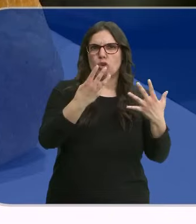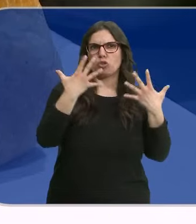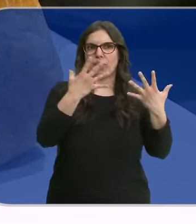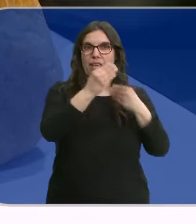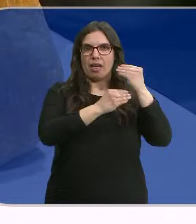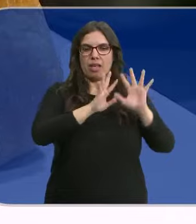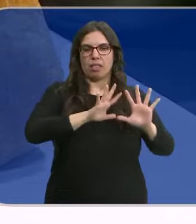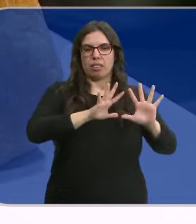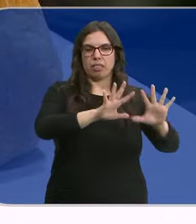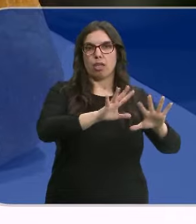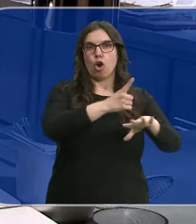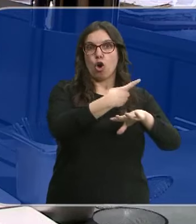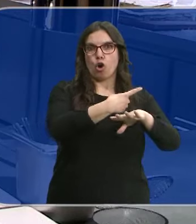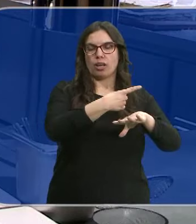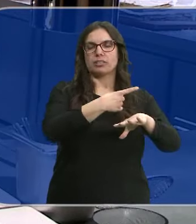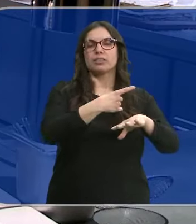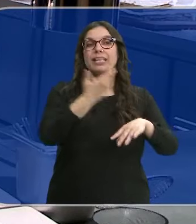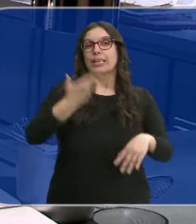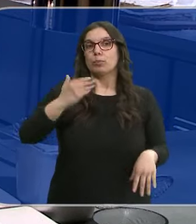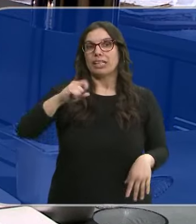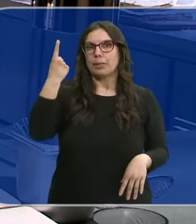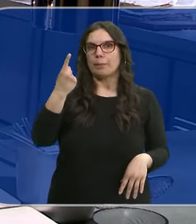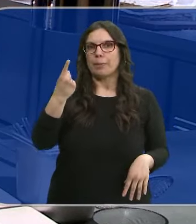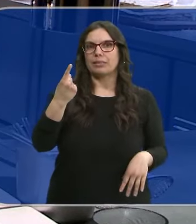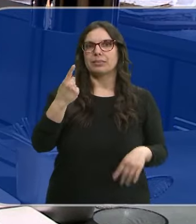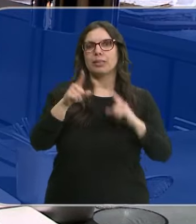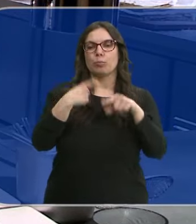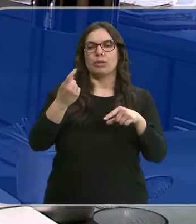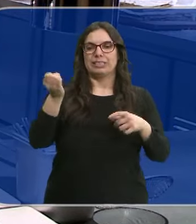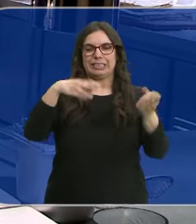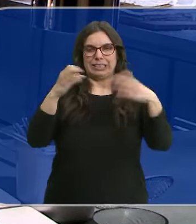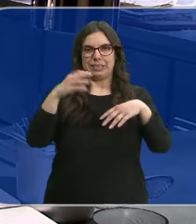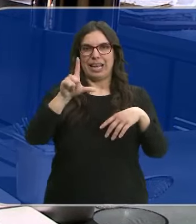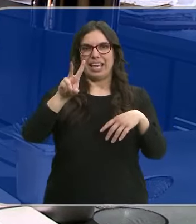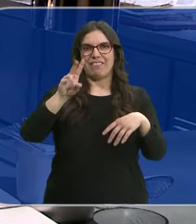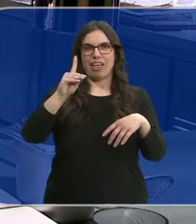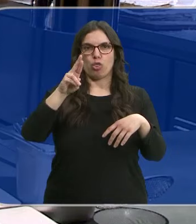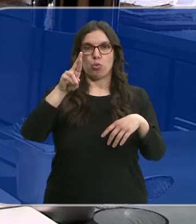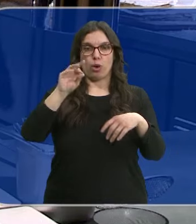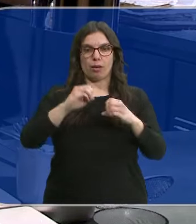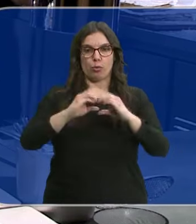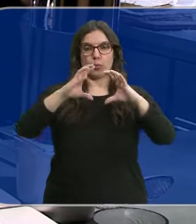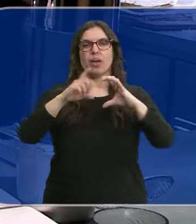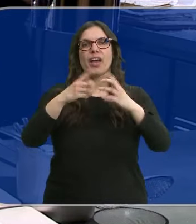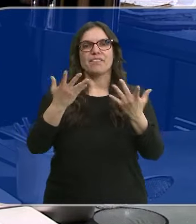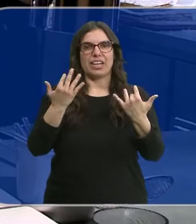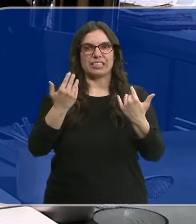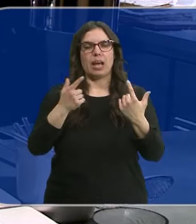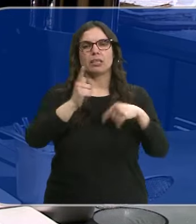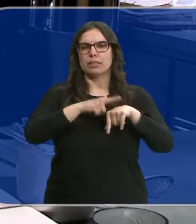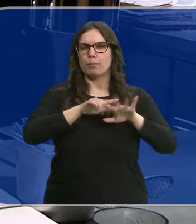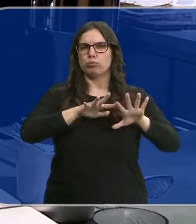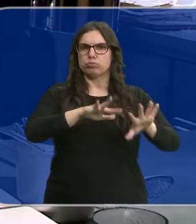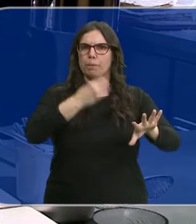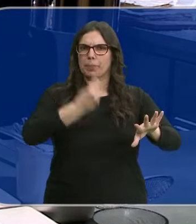que dejan fermentar durante horas. Lo más importante de todo es la levadura, que sea una levadura fresca y dejarle el tiempo